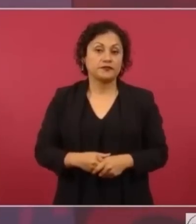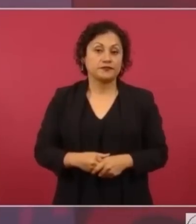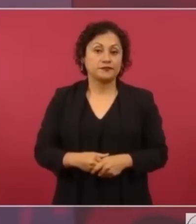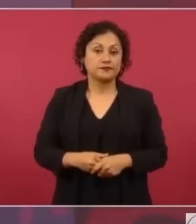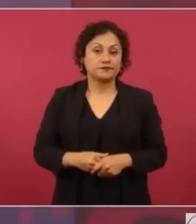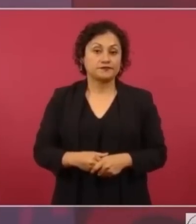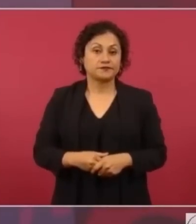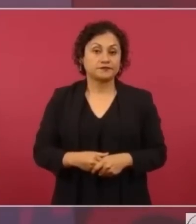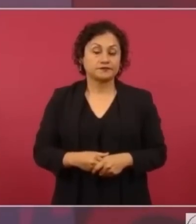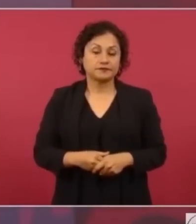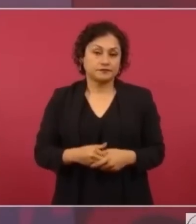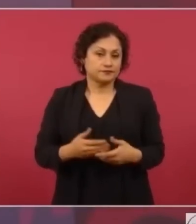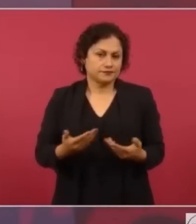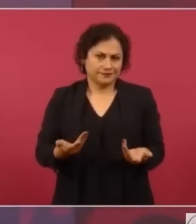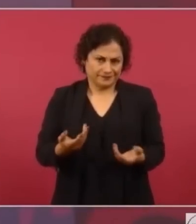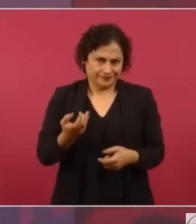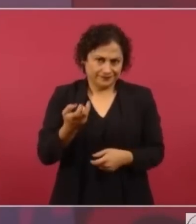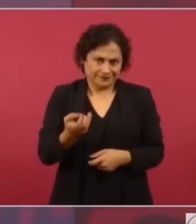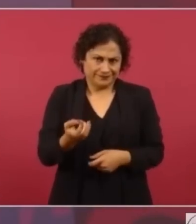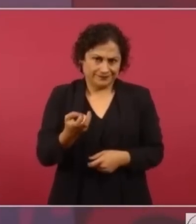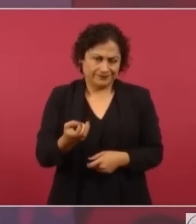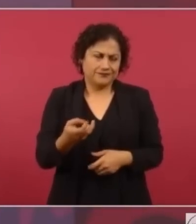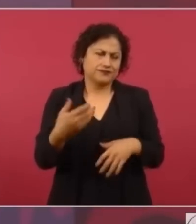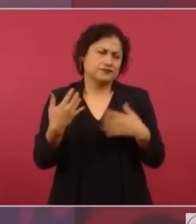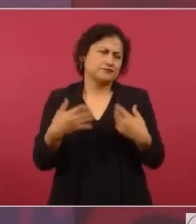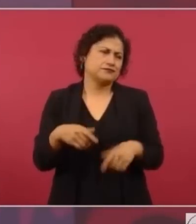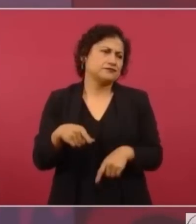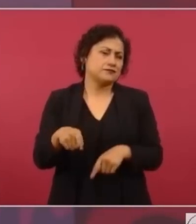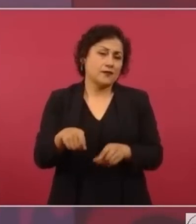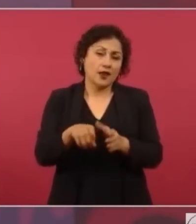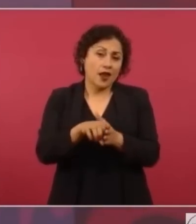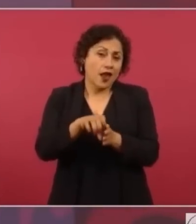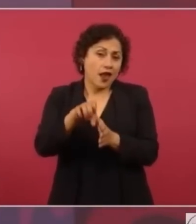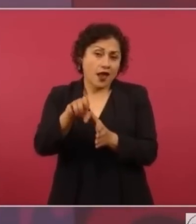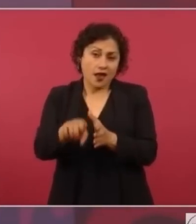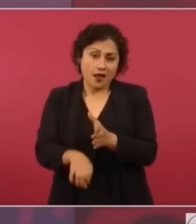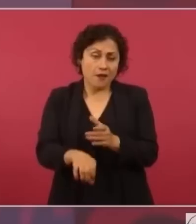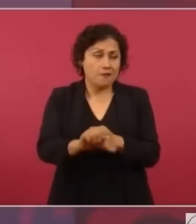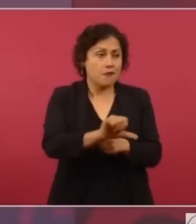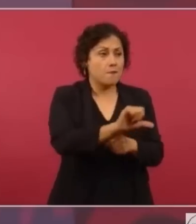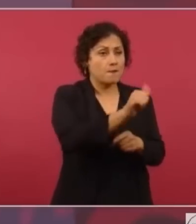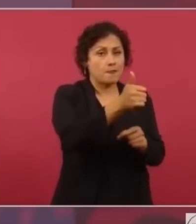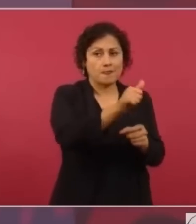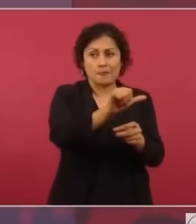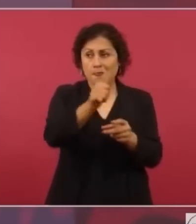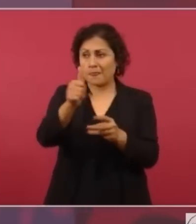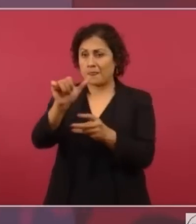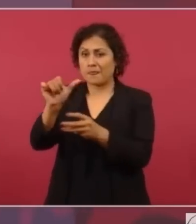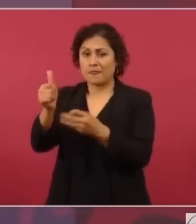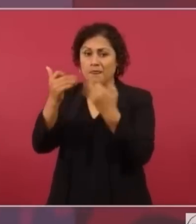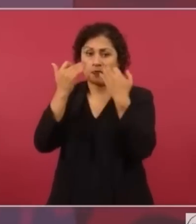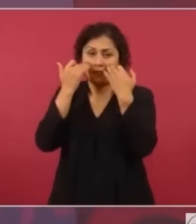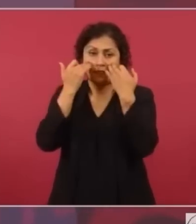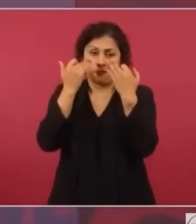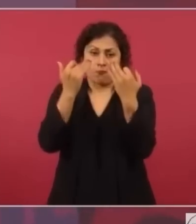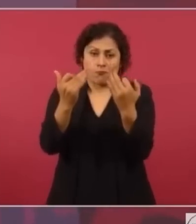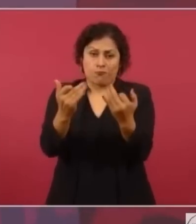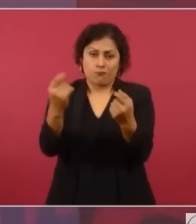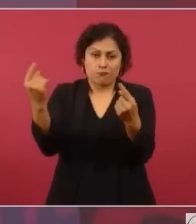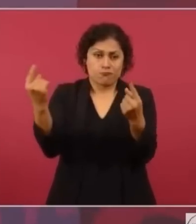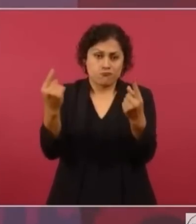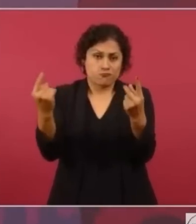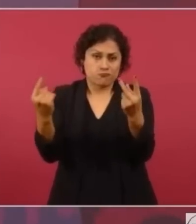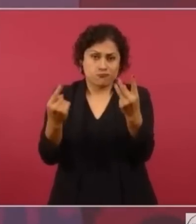Pero así como esas infinidad de pruebas, esa era la